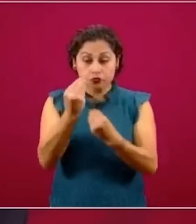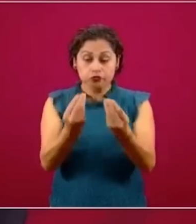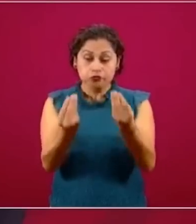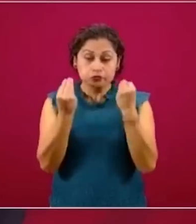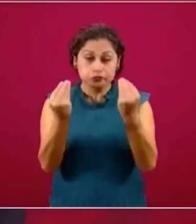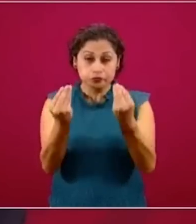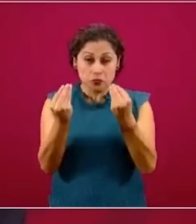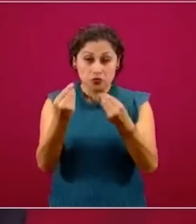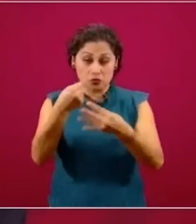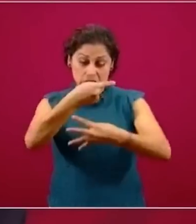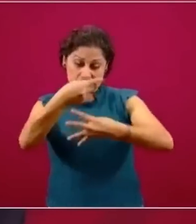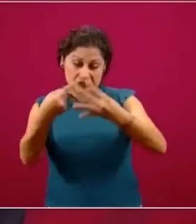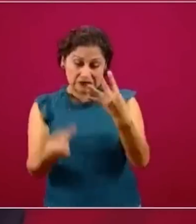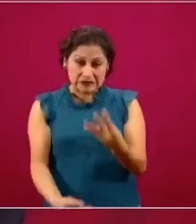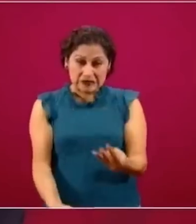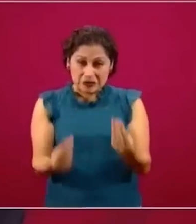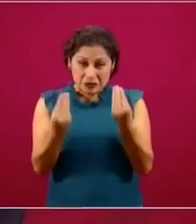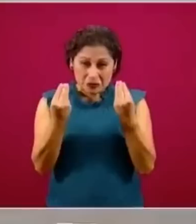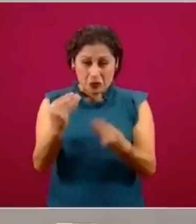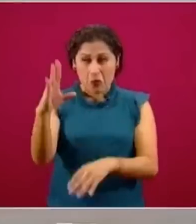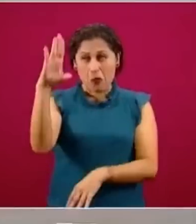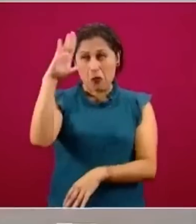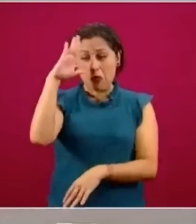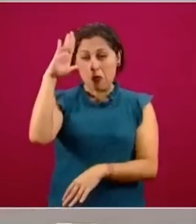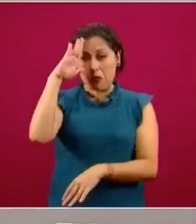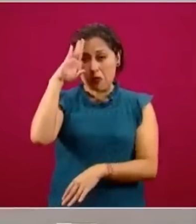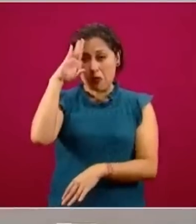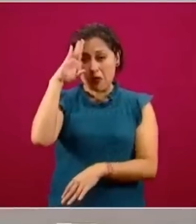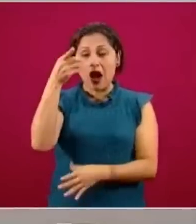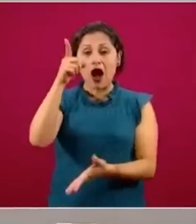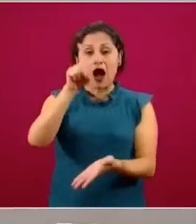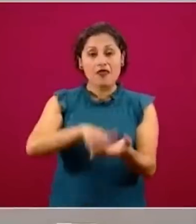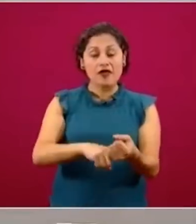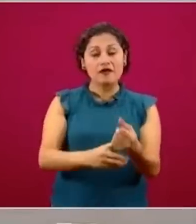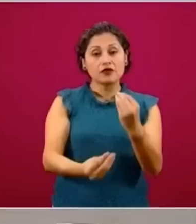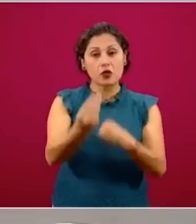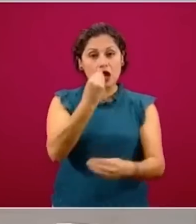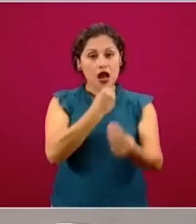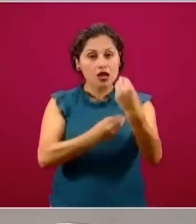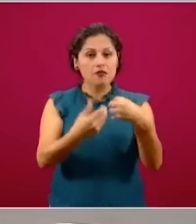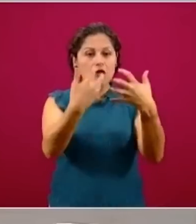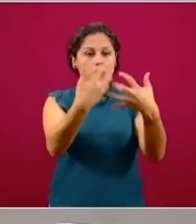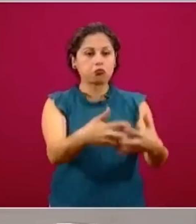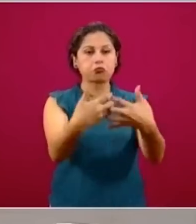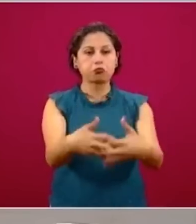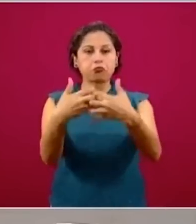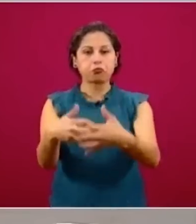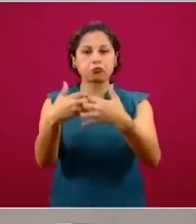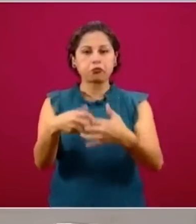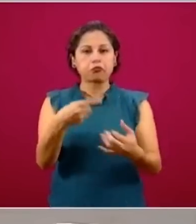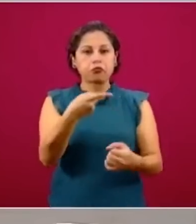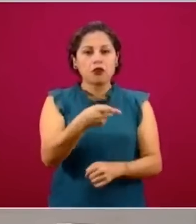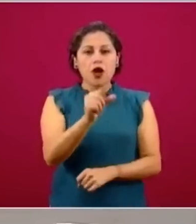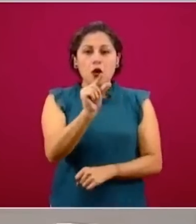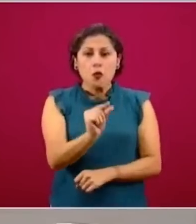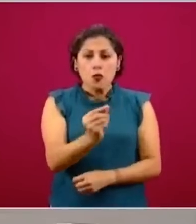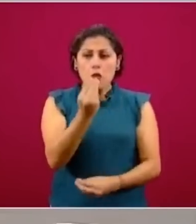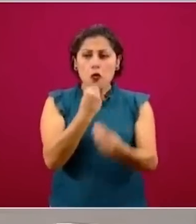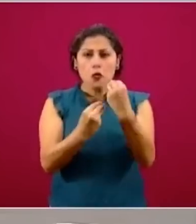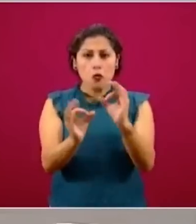son productos industrializados que tienen muy pobre valor nutricional, pero en cambio